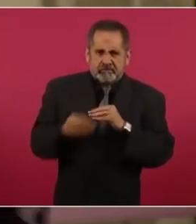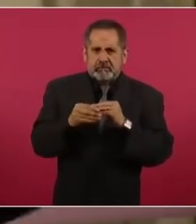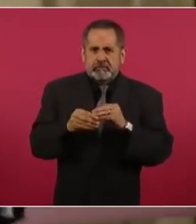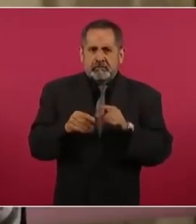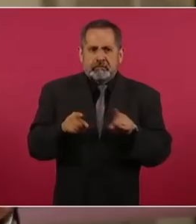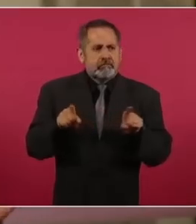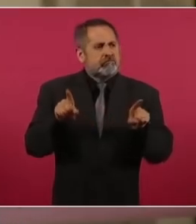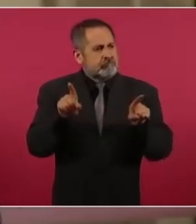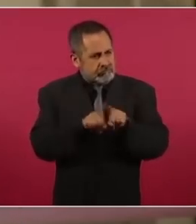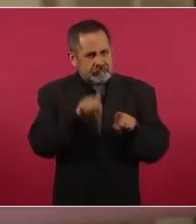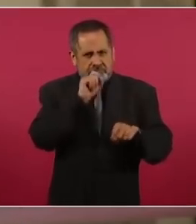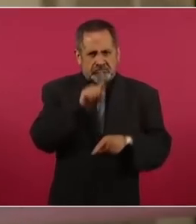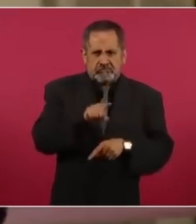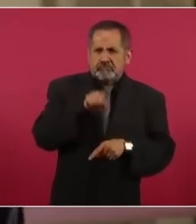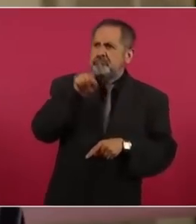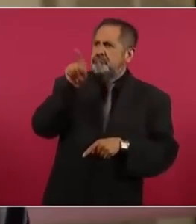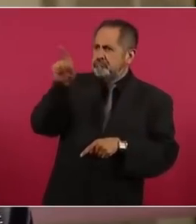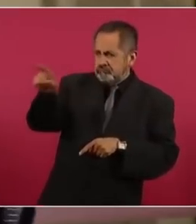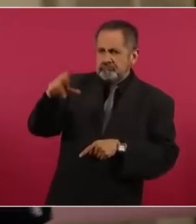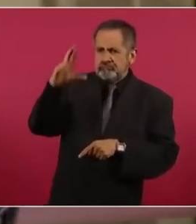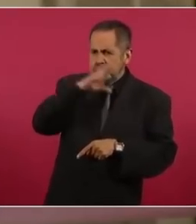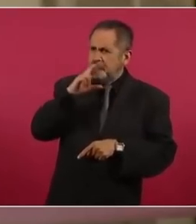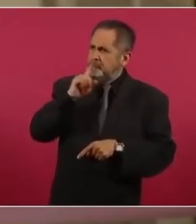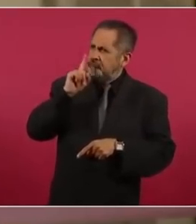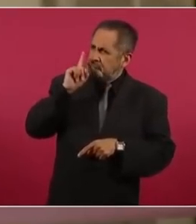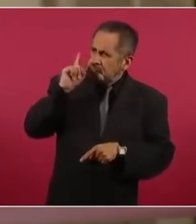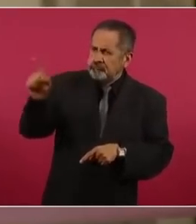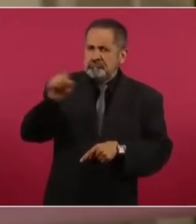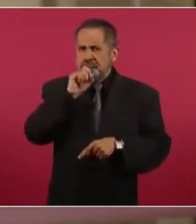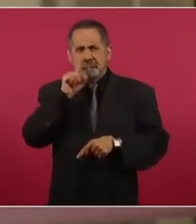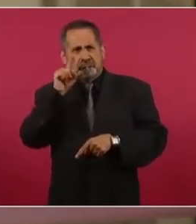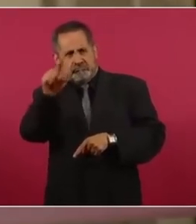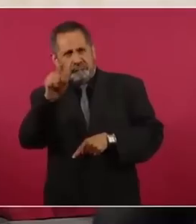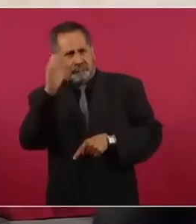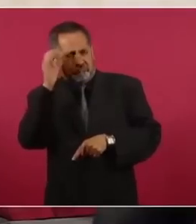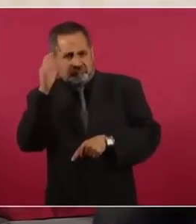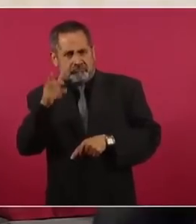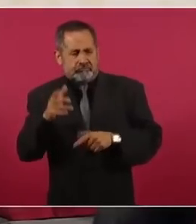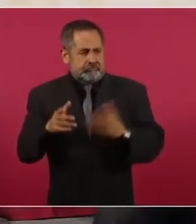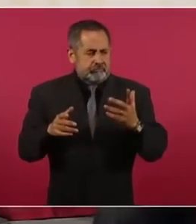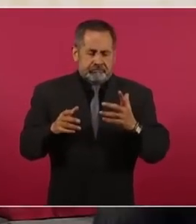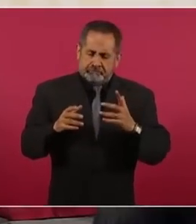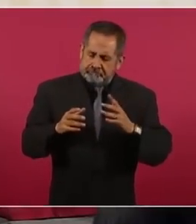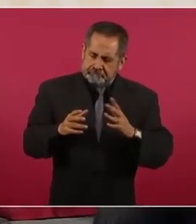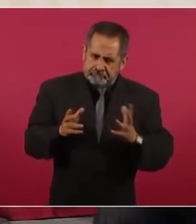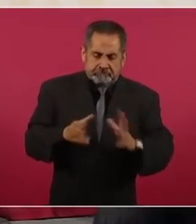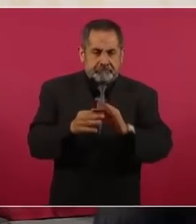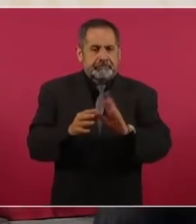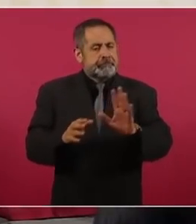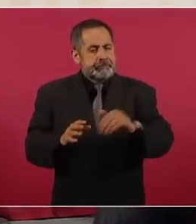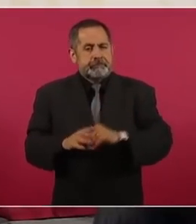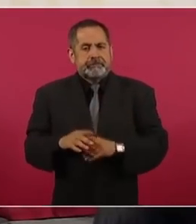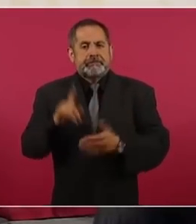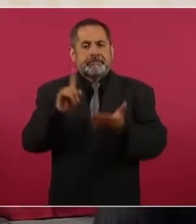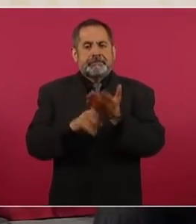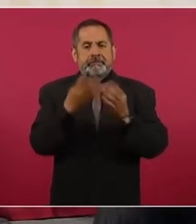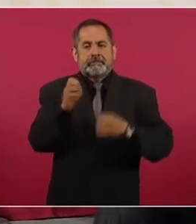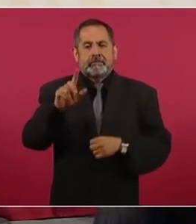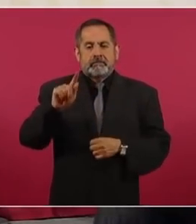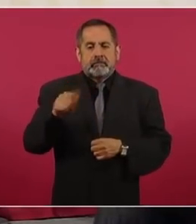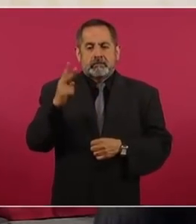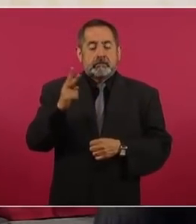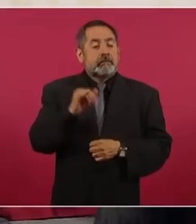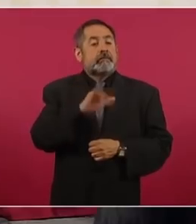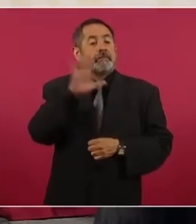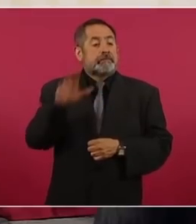también en Pekín y también en Moscú. Entonces se destalentaban un poco, mediaban las cosas. En 1972 se disponía a ir a